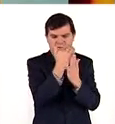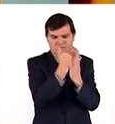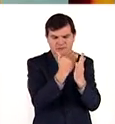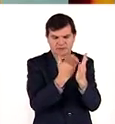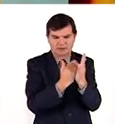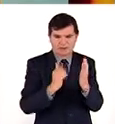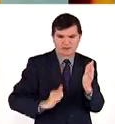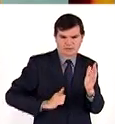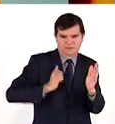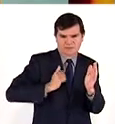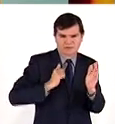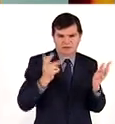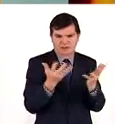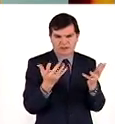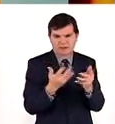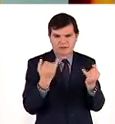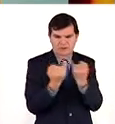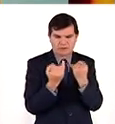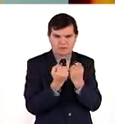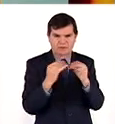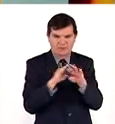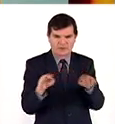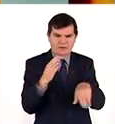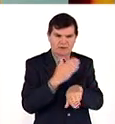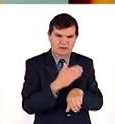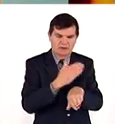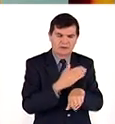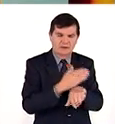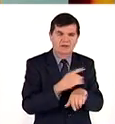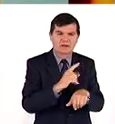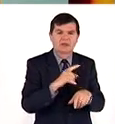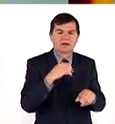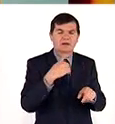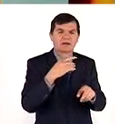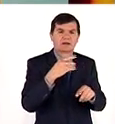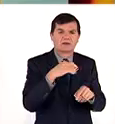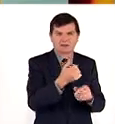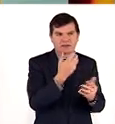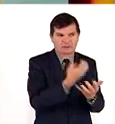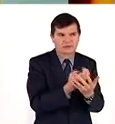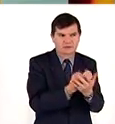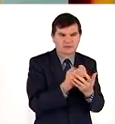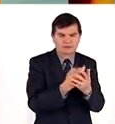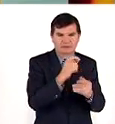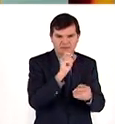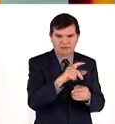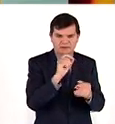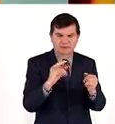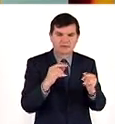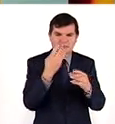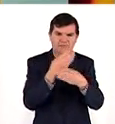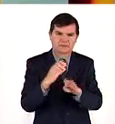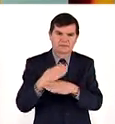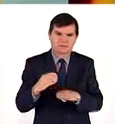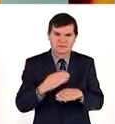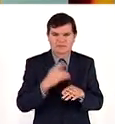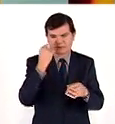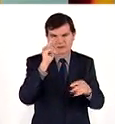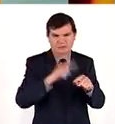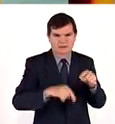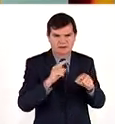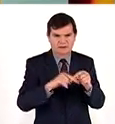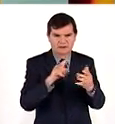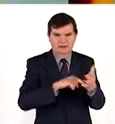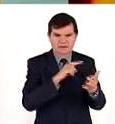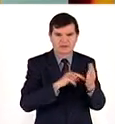abusivas que han generado igual número de sanciones económicas al margen de la obligación que tienen las instituciones para suprimirlas de